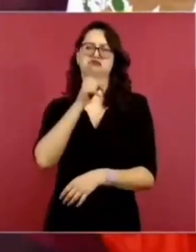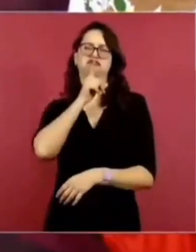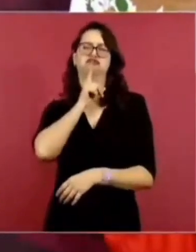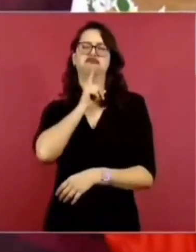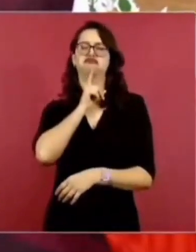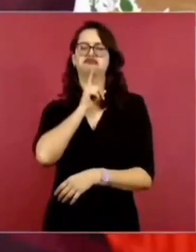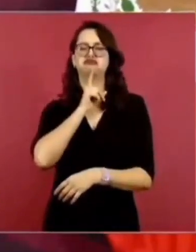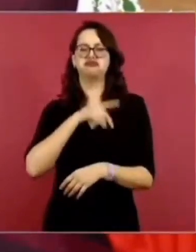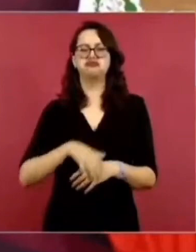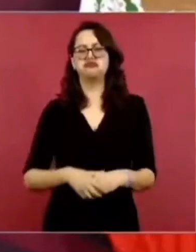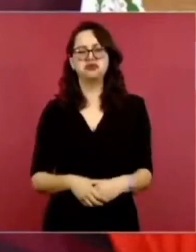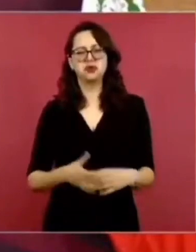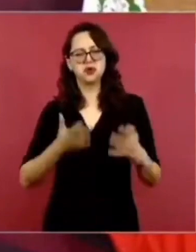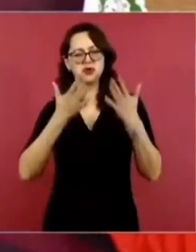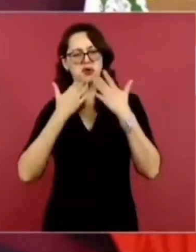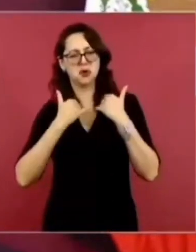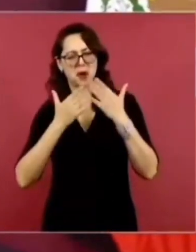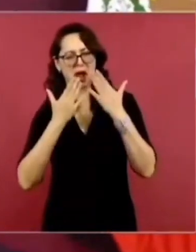casi no va